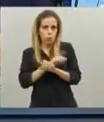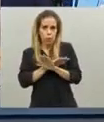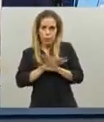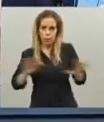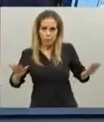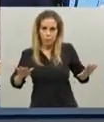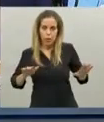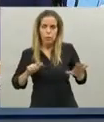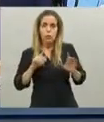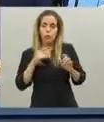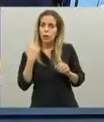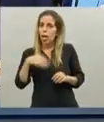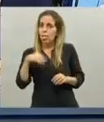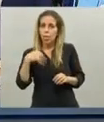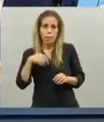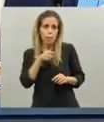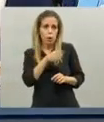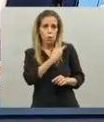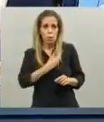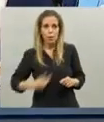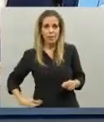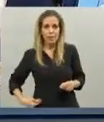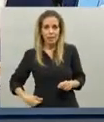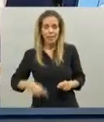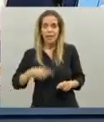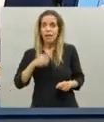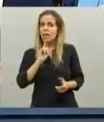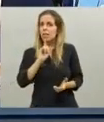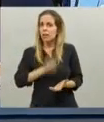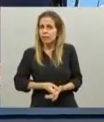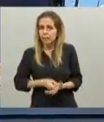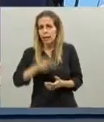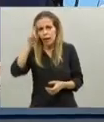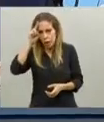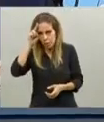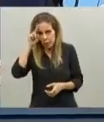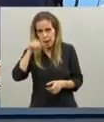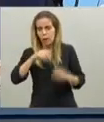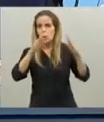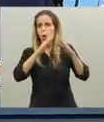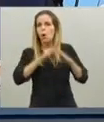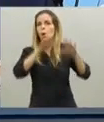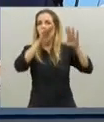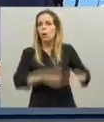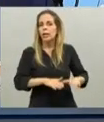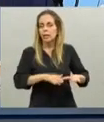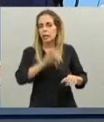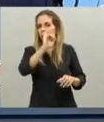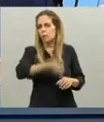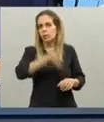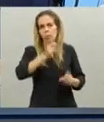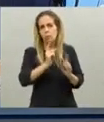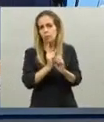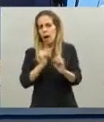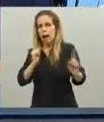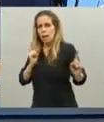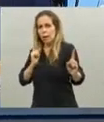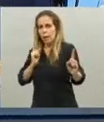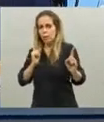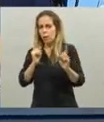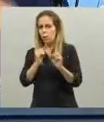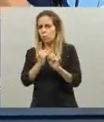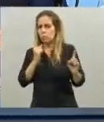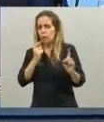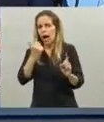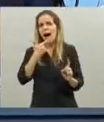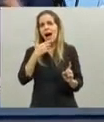seguir como ha decidido Alberto tenemos que seguir con el aislamiento social preventivo